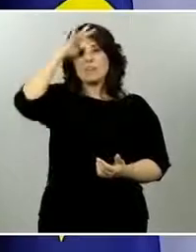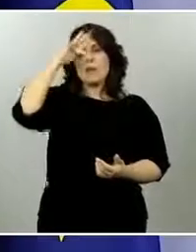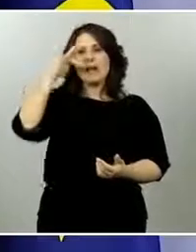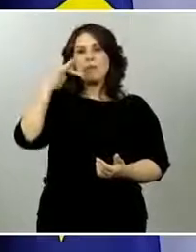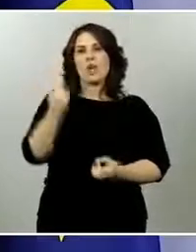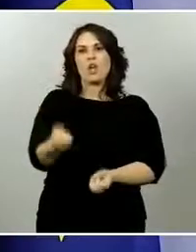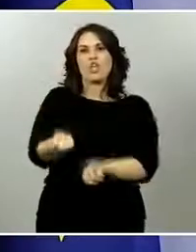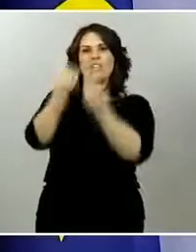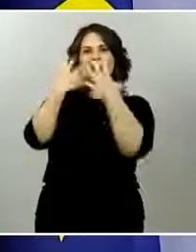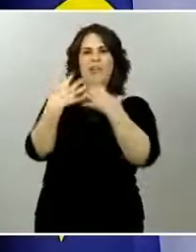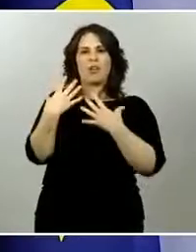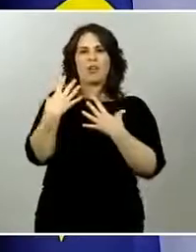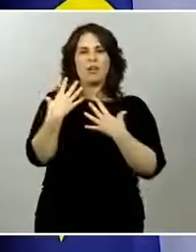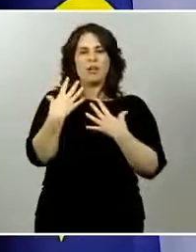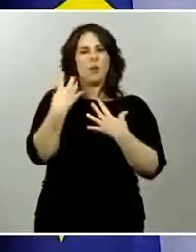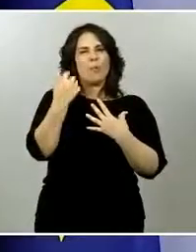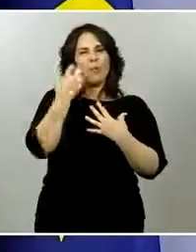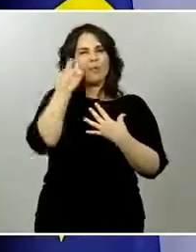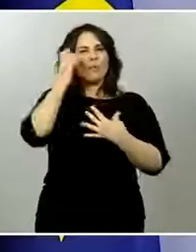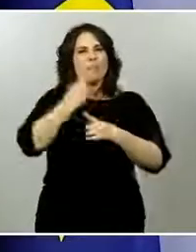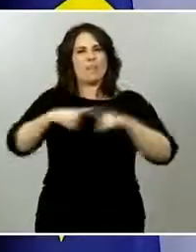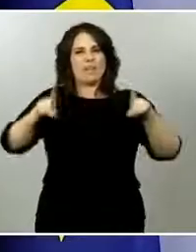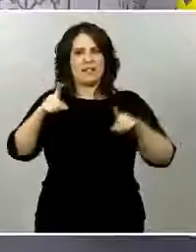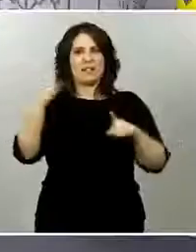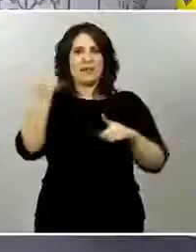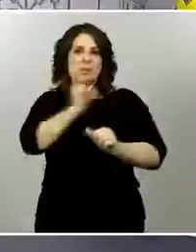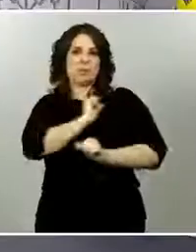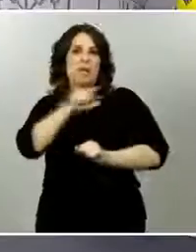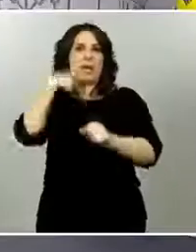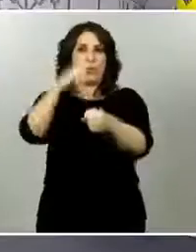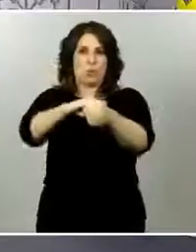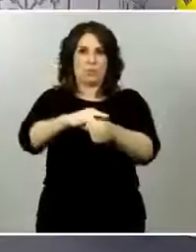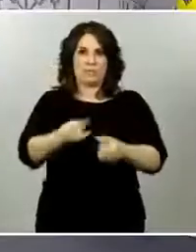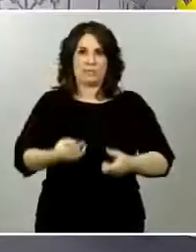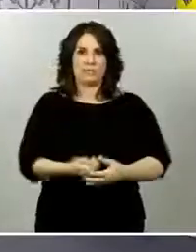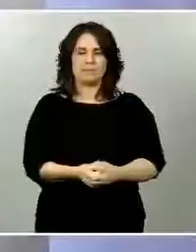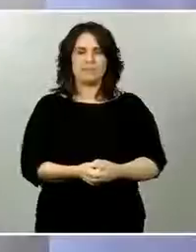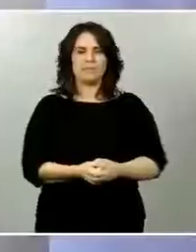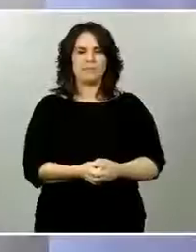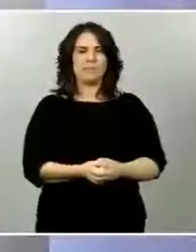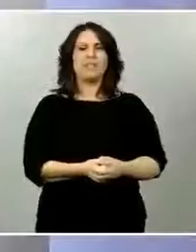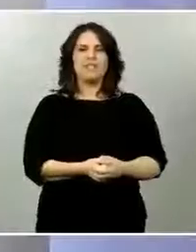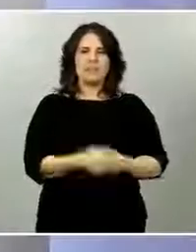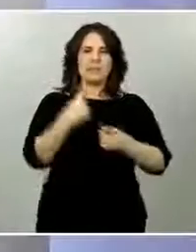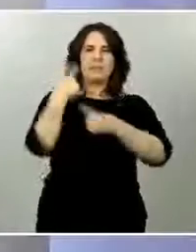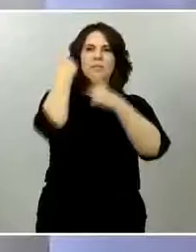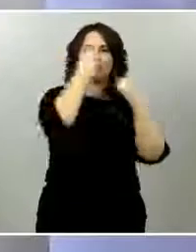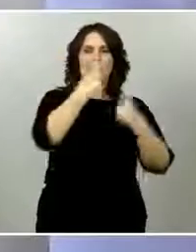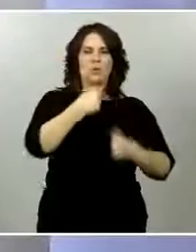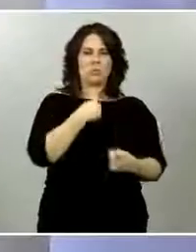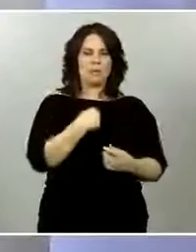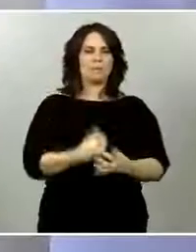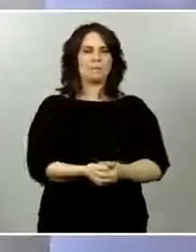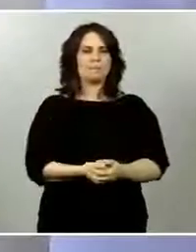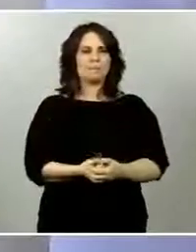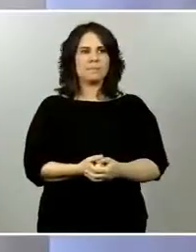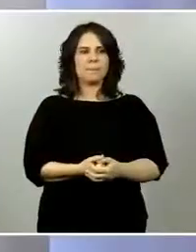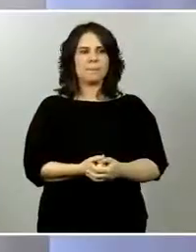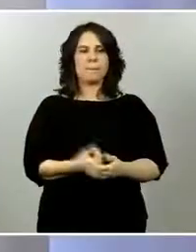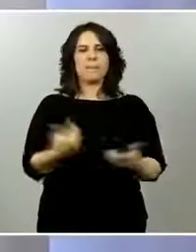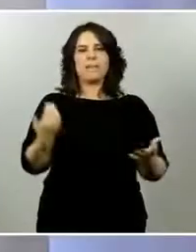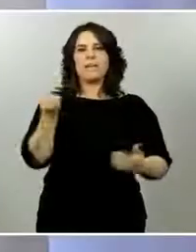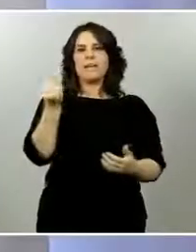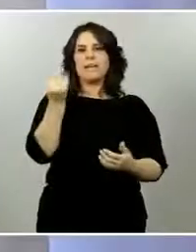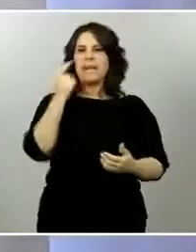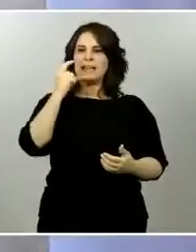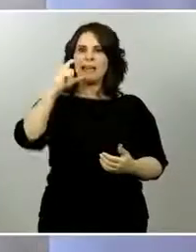también son cifras que se producen en fin de semana y todos hemos ido viendo cómo en fines de semana siempre hay un sesgo de notificación que veremos cómo se